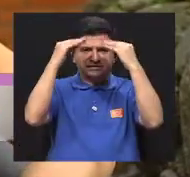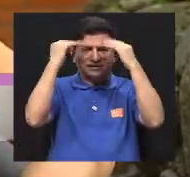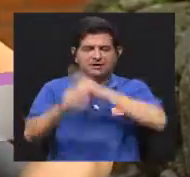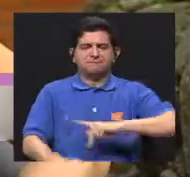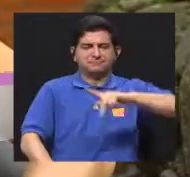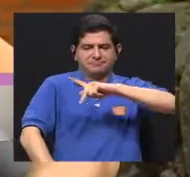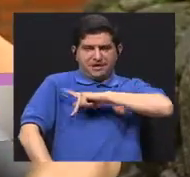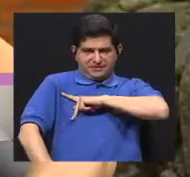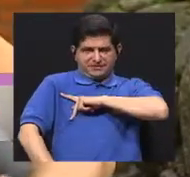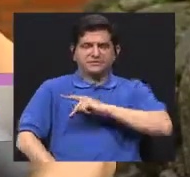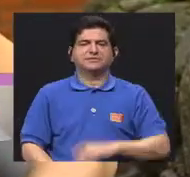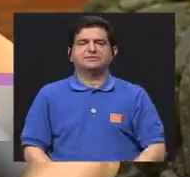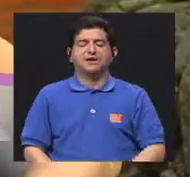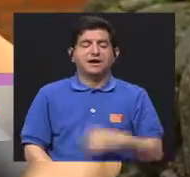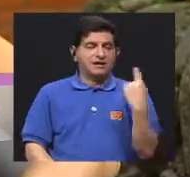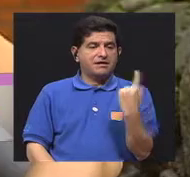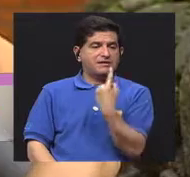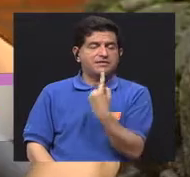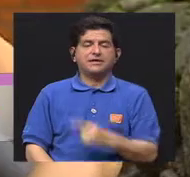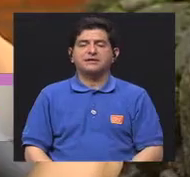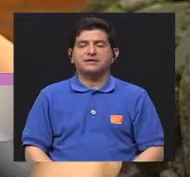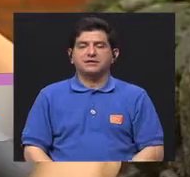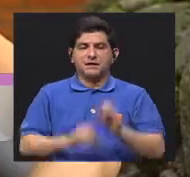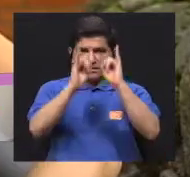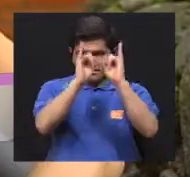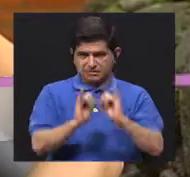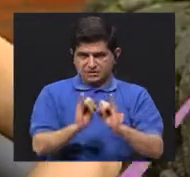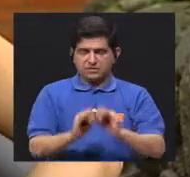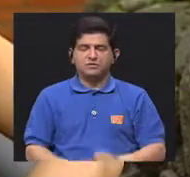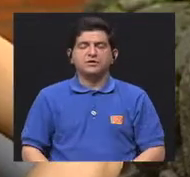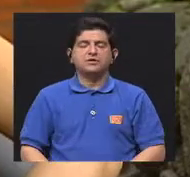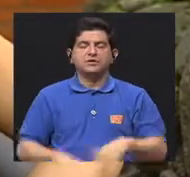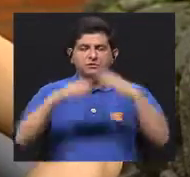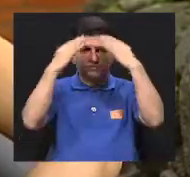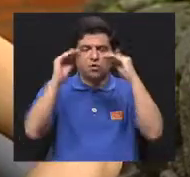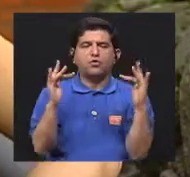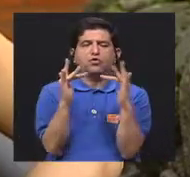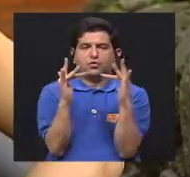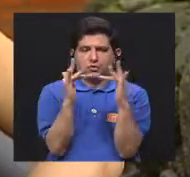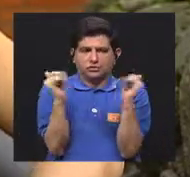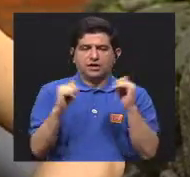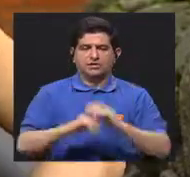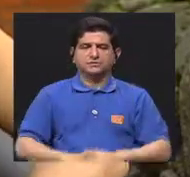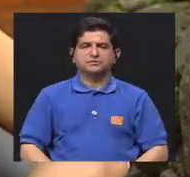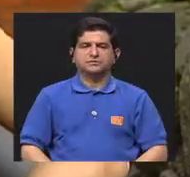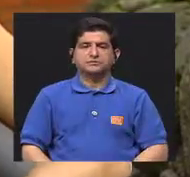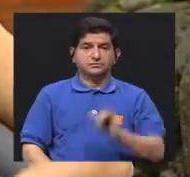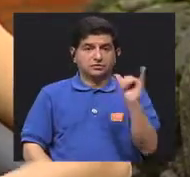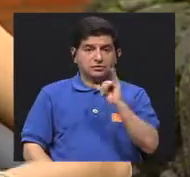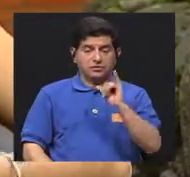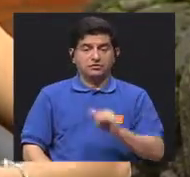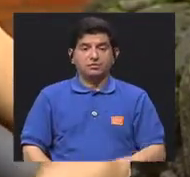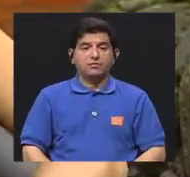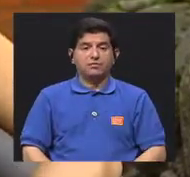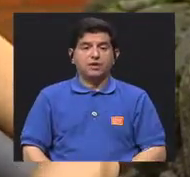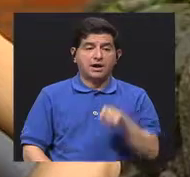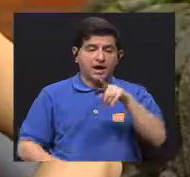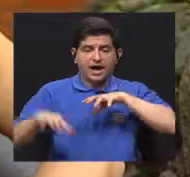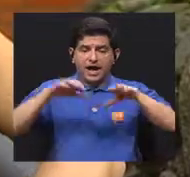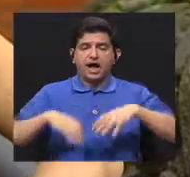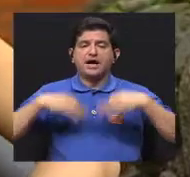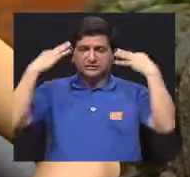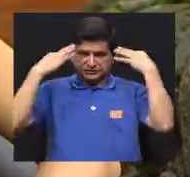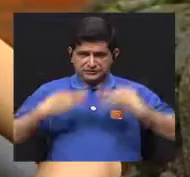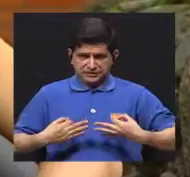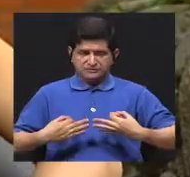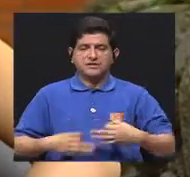personales de cada persona, su información de contacto, la presencia, digamos, bueno, el nivel de actividad